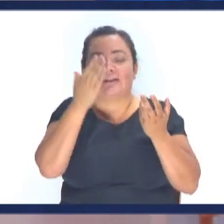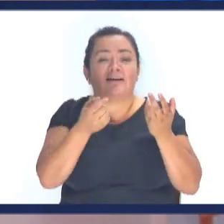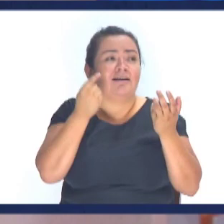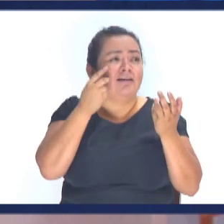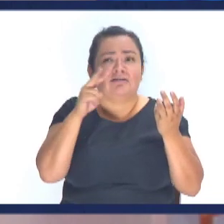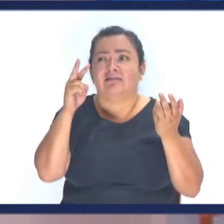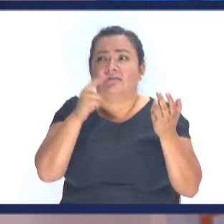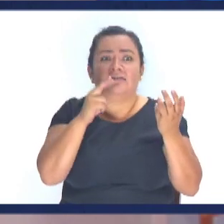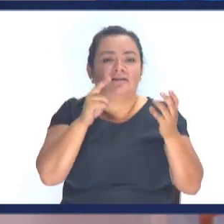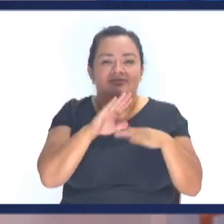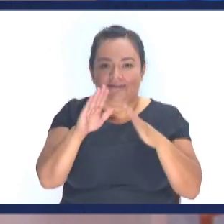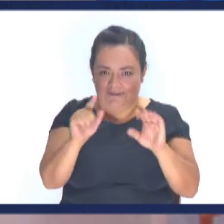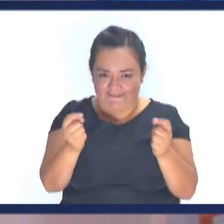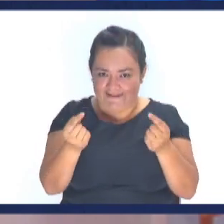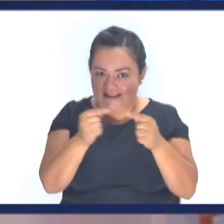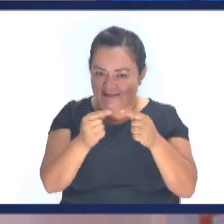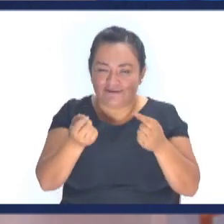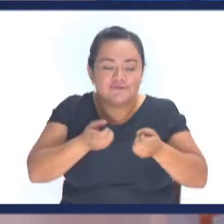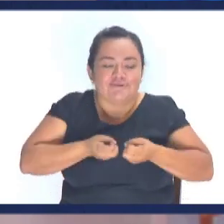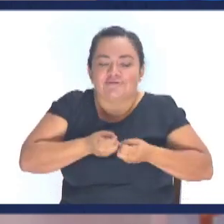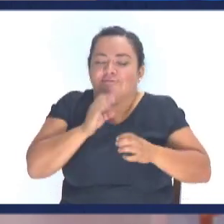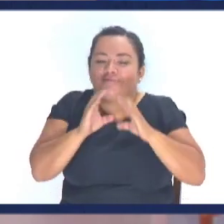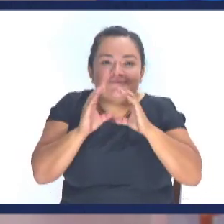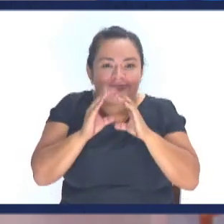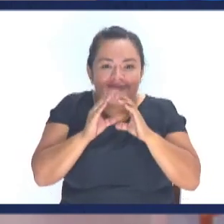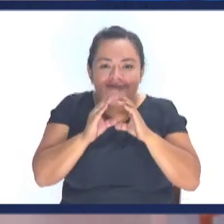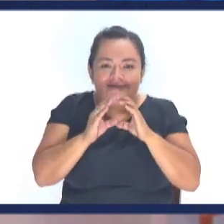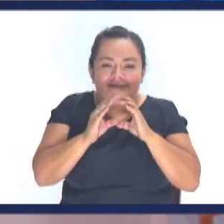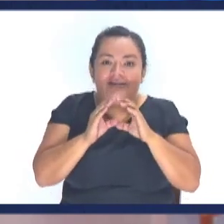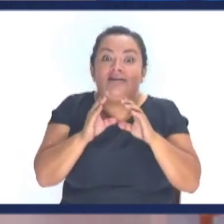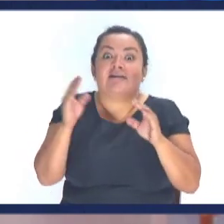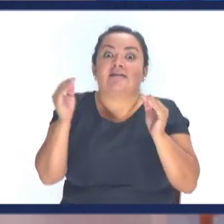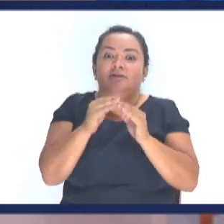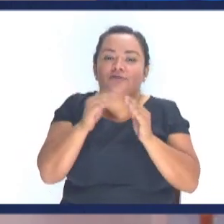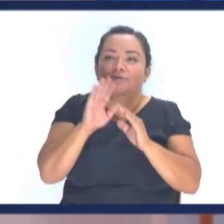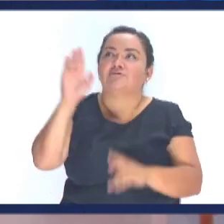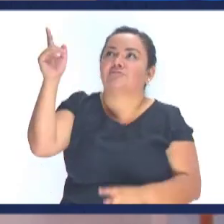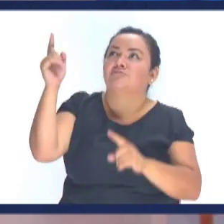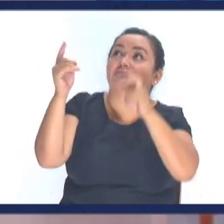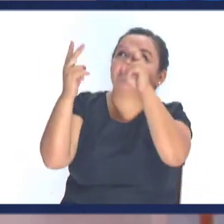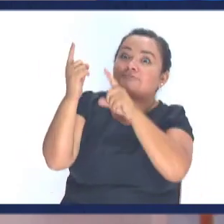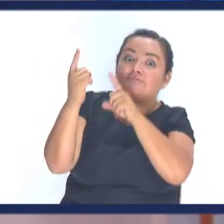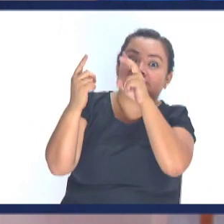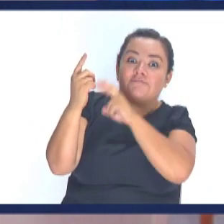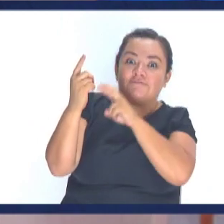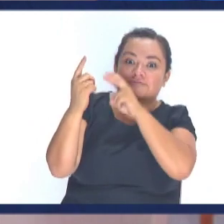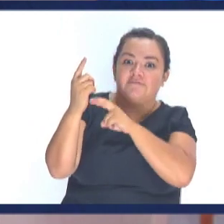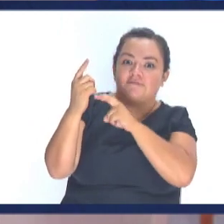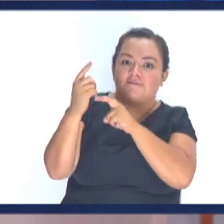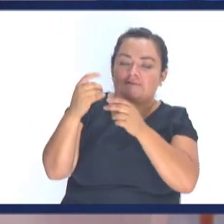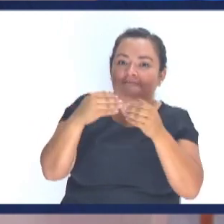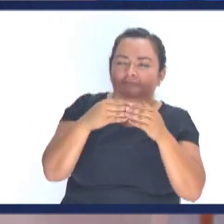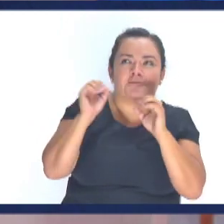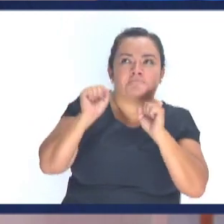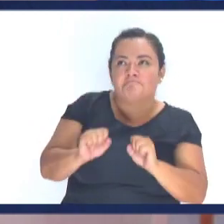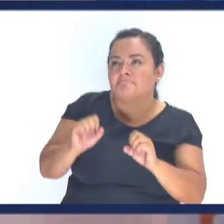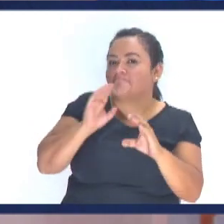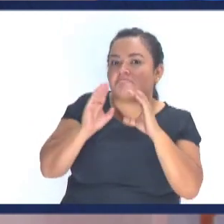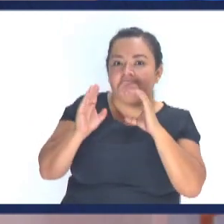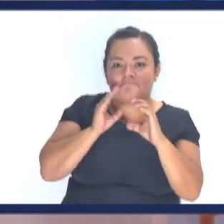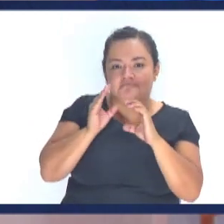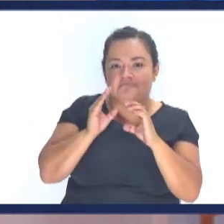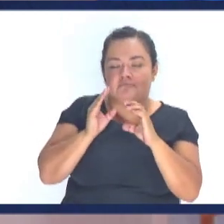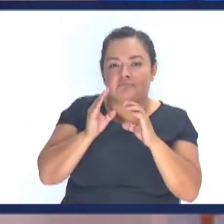hallaba Ni para donde ver Porque todos Ok Son atributos Incomunicables No tengo palabras Para decirlo Pero los atributos